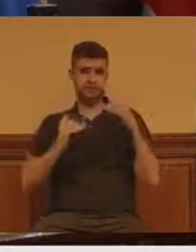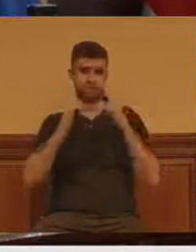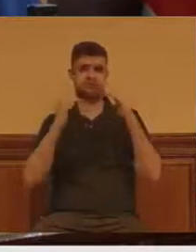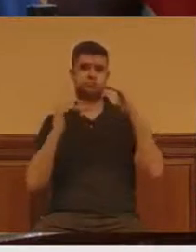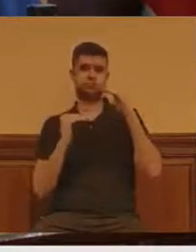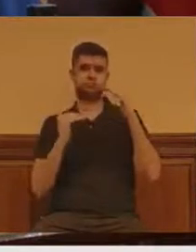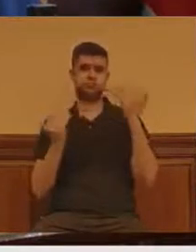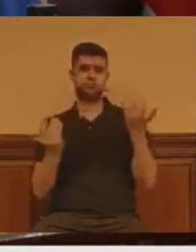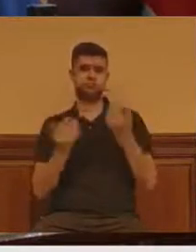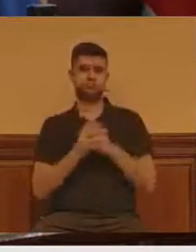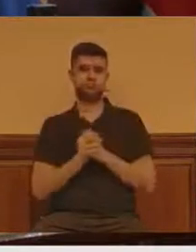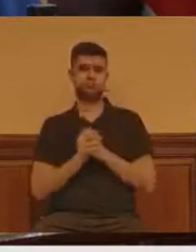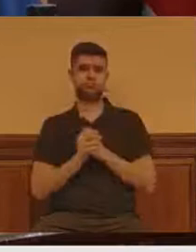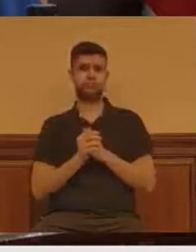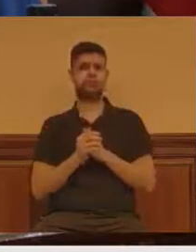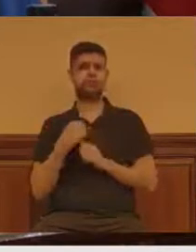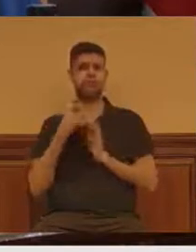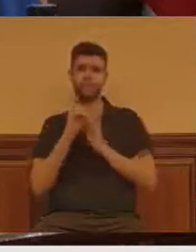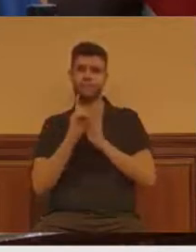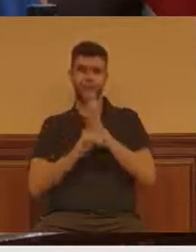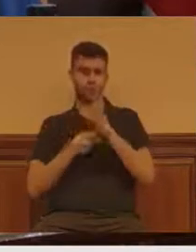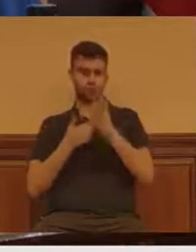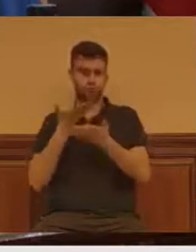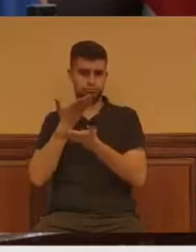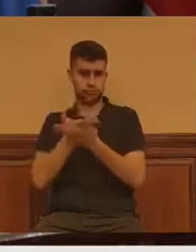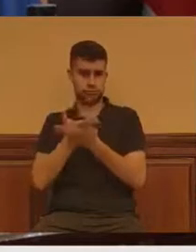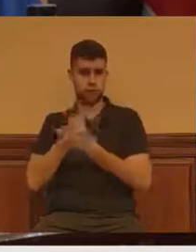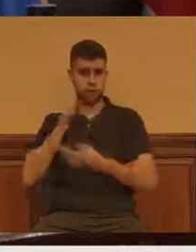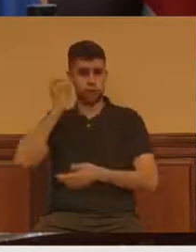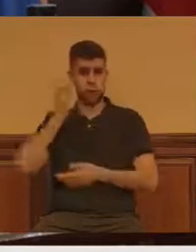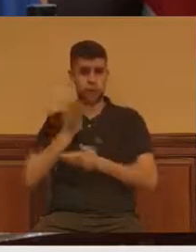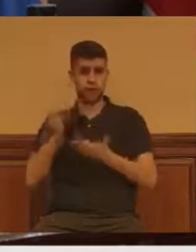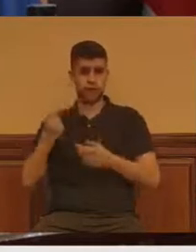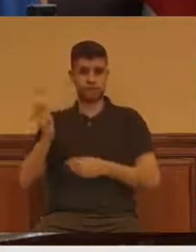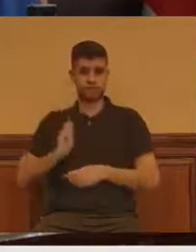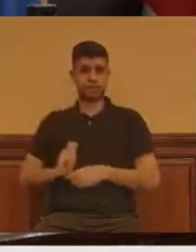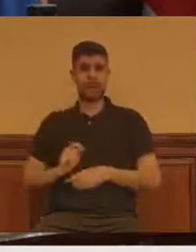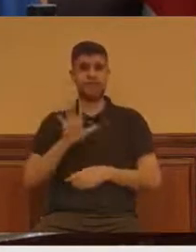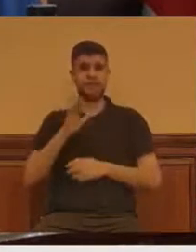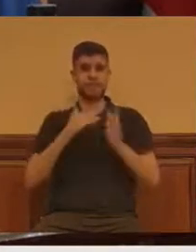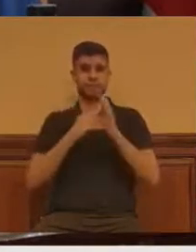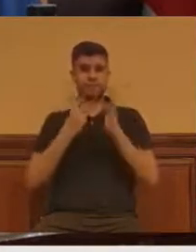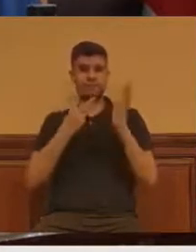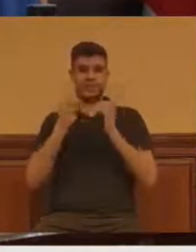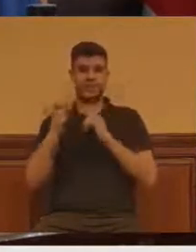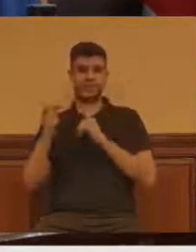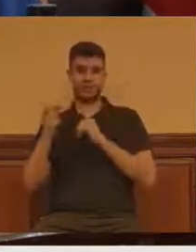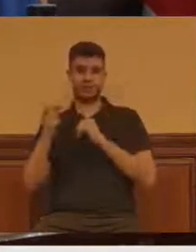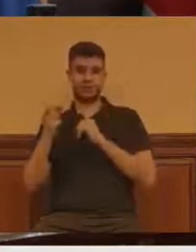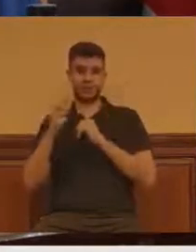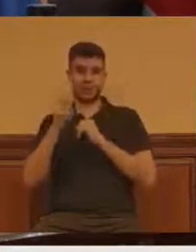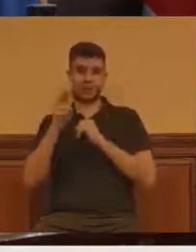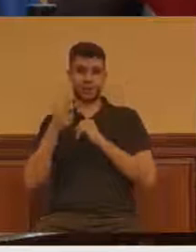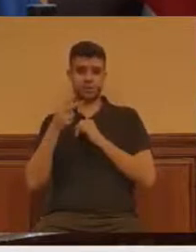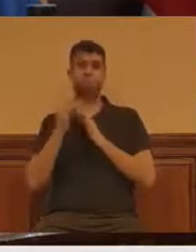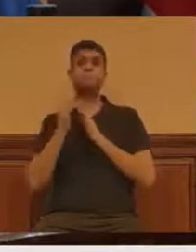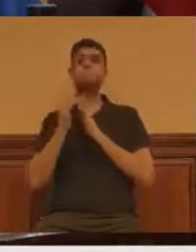En España las mujeres ganamos 5.726 euros menos al año que los hombres.